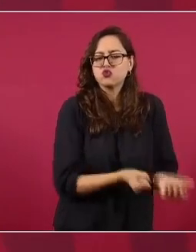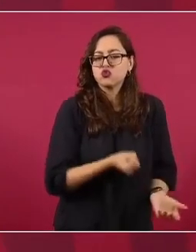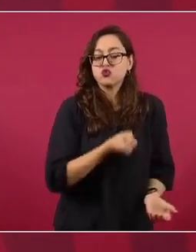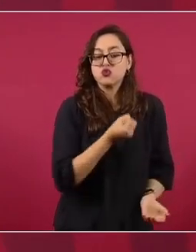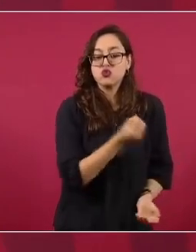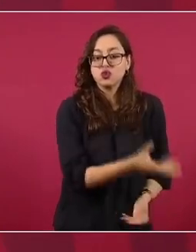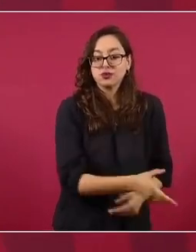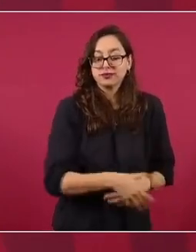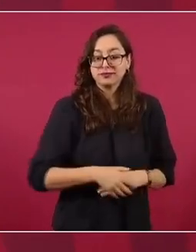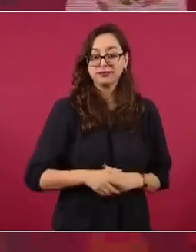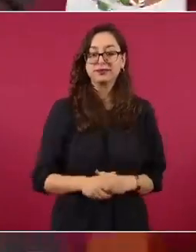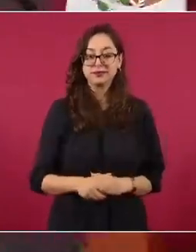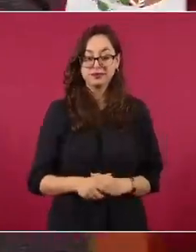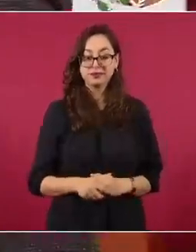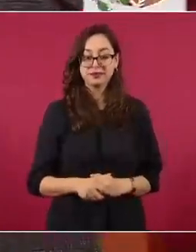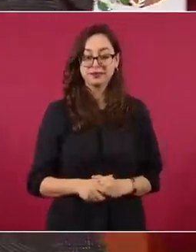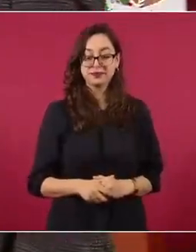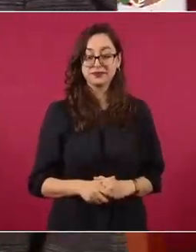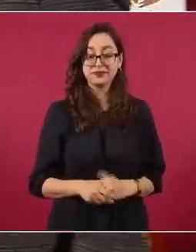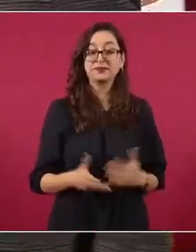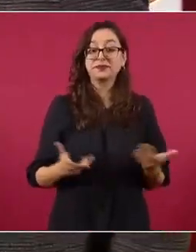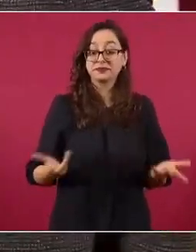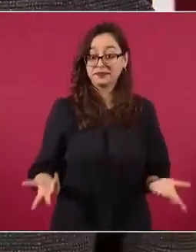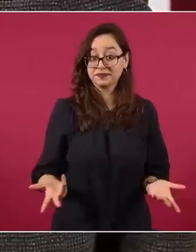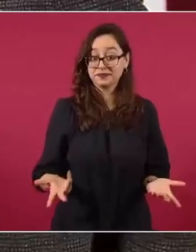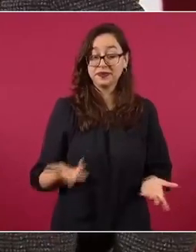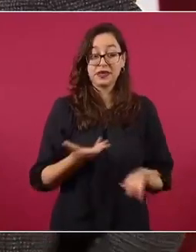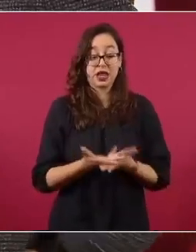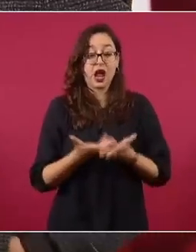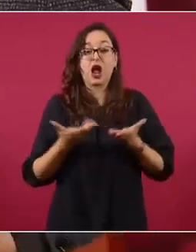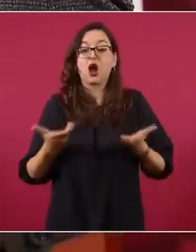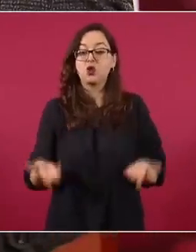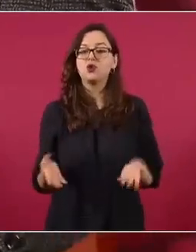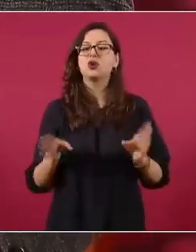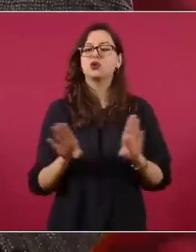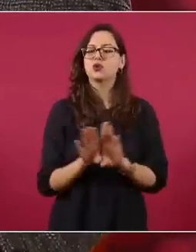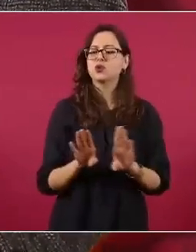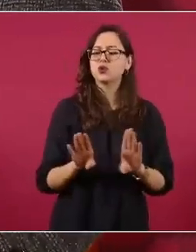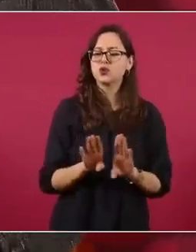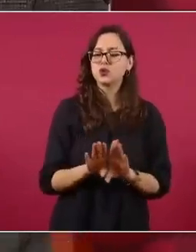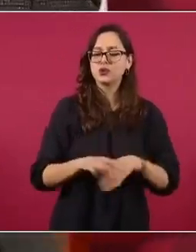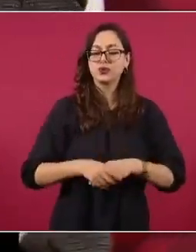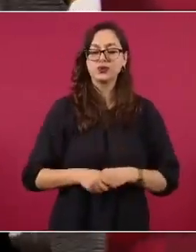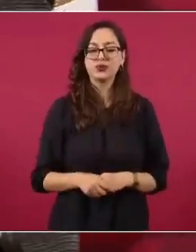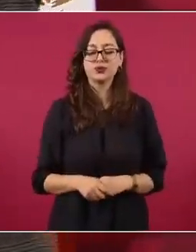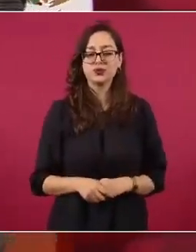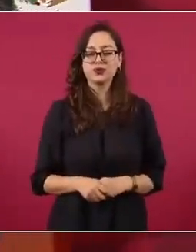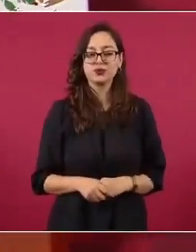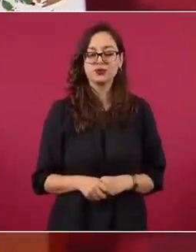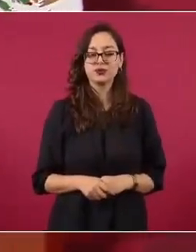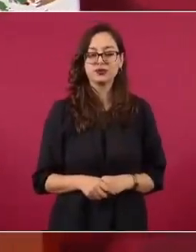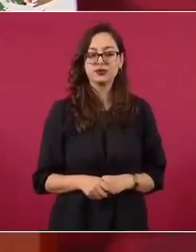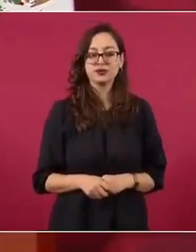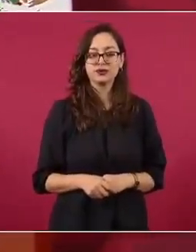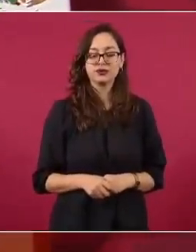Entonces, imagínense que va a votar